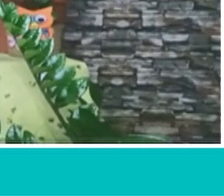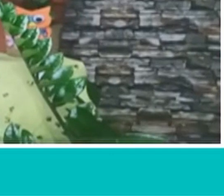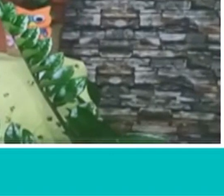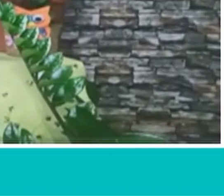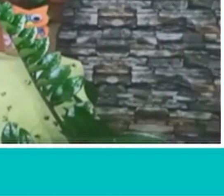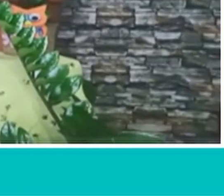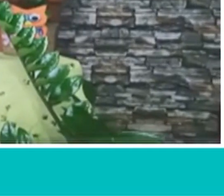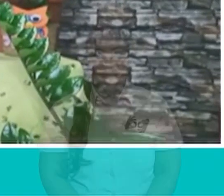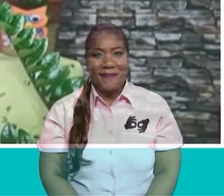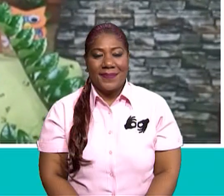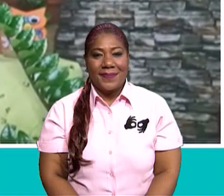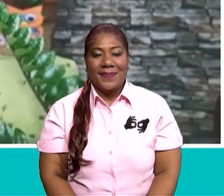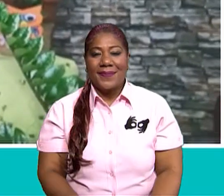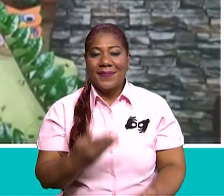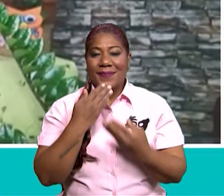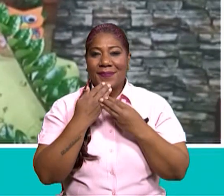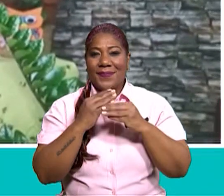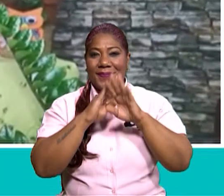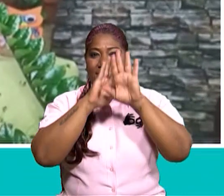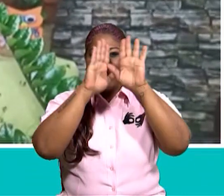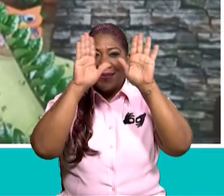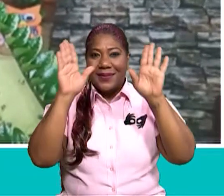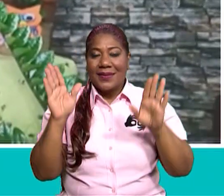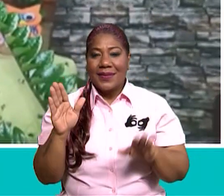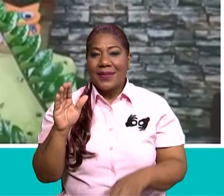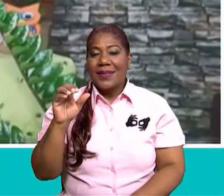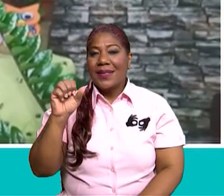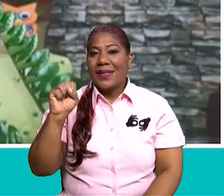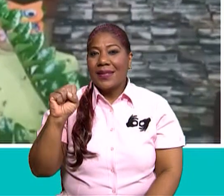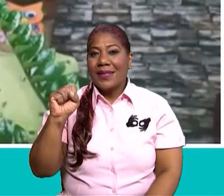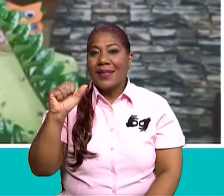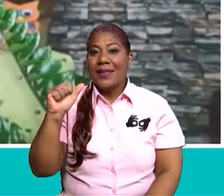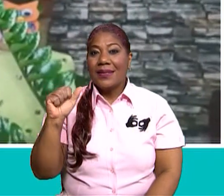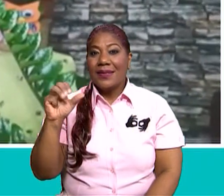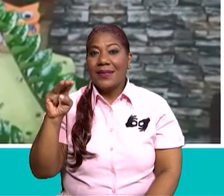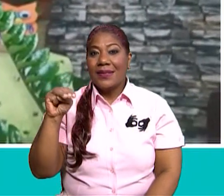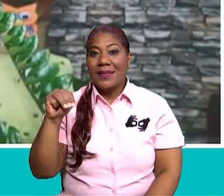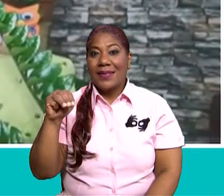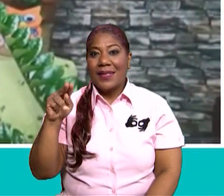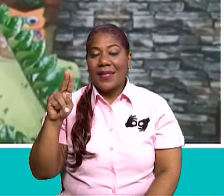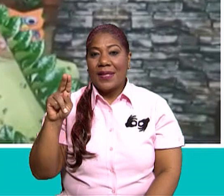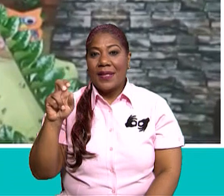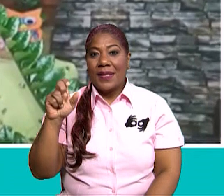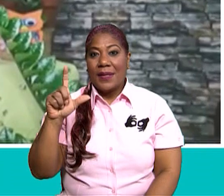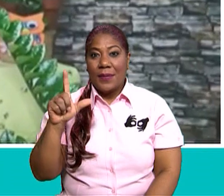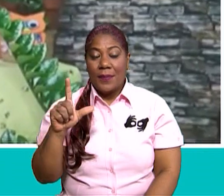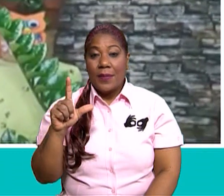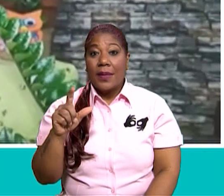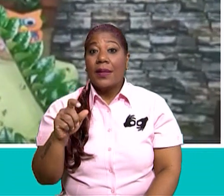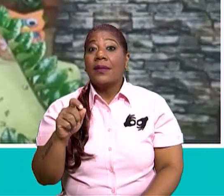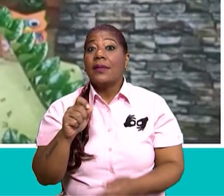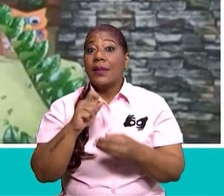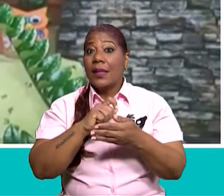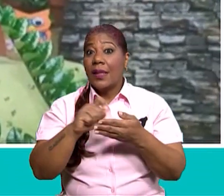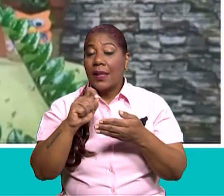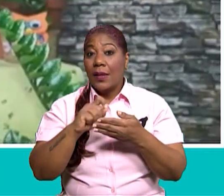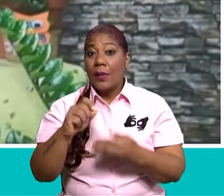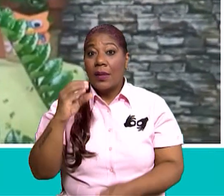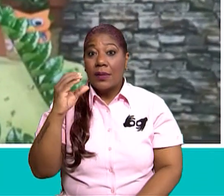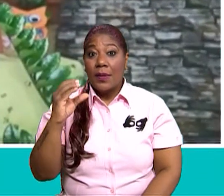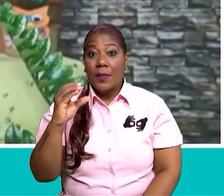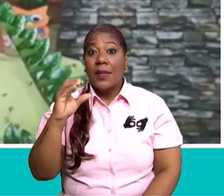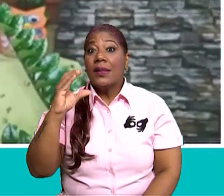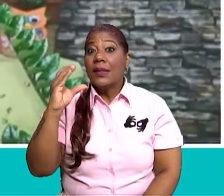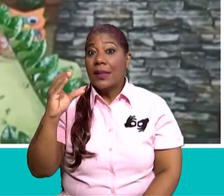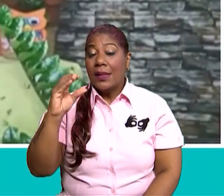Muy buenos días. Mi nombre es Samuel Murillo. Vengo de la Escuela Serrilo José Martínez, del grado sexto E, de la maestra Missy Martínez.